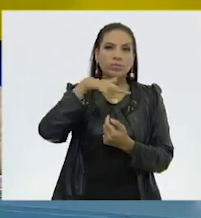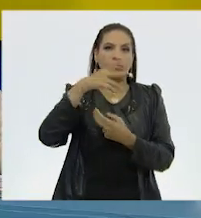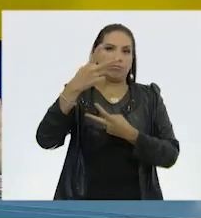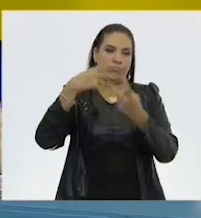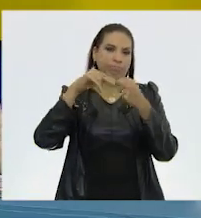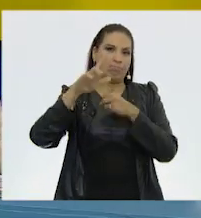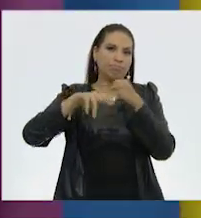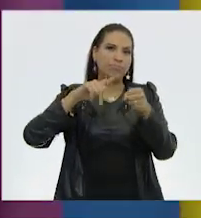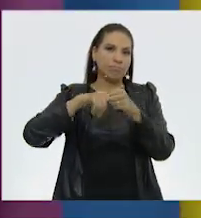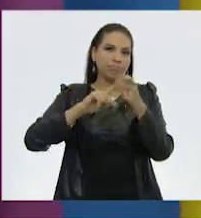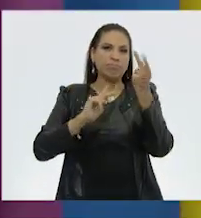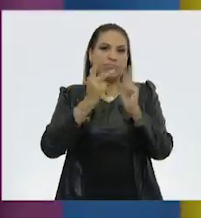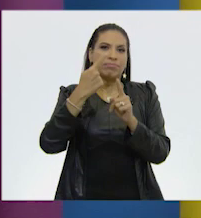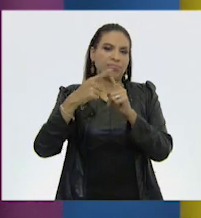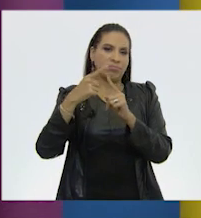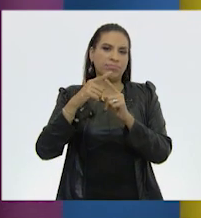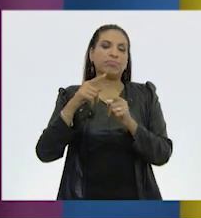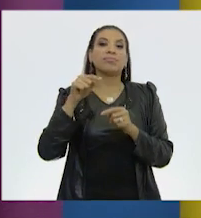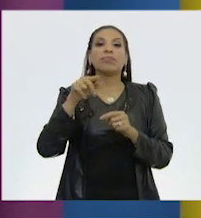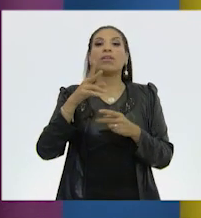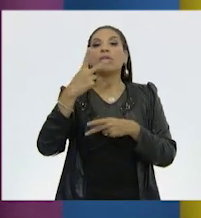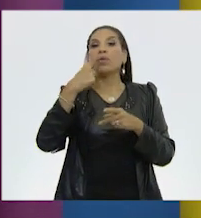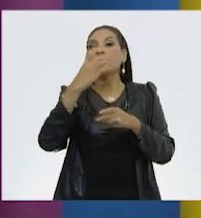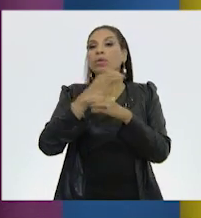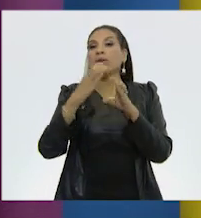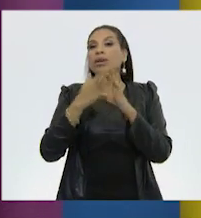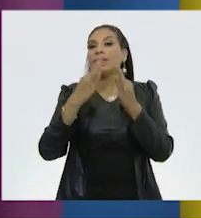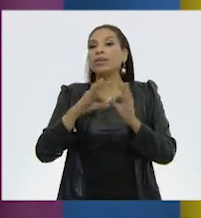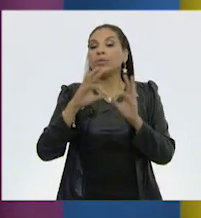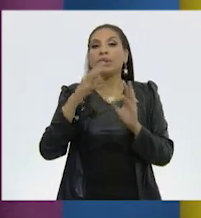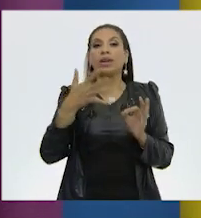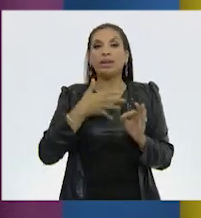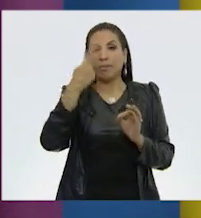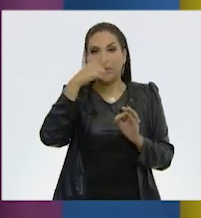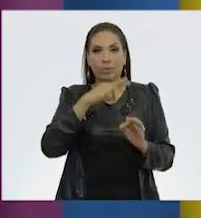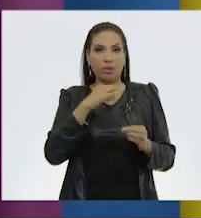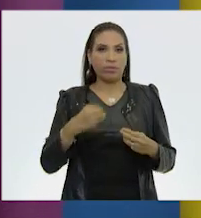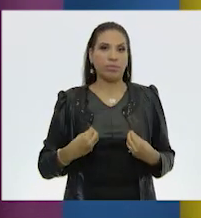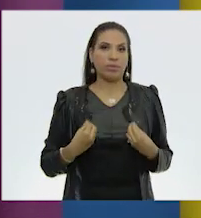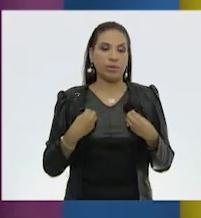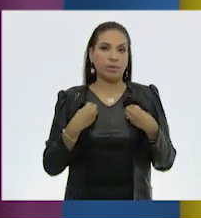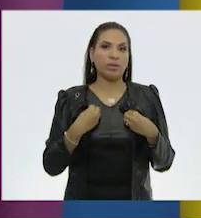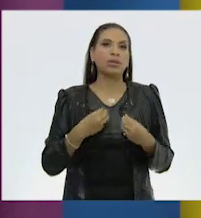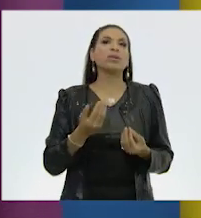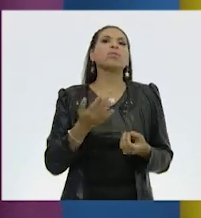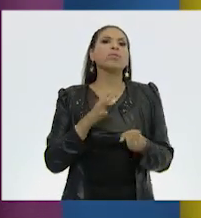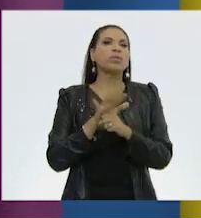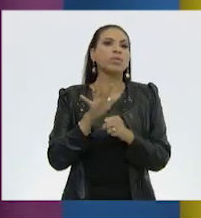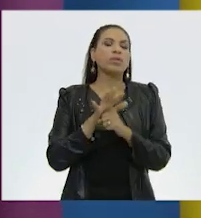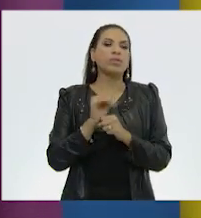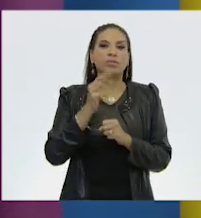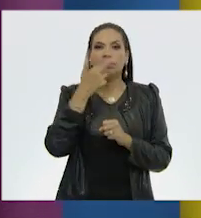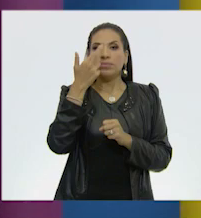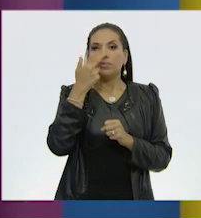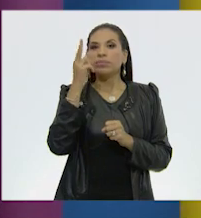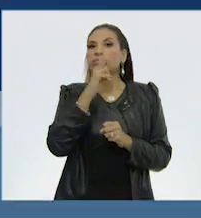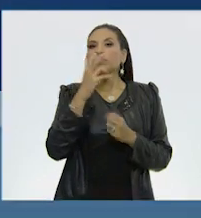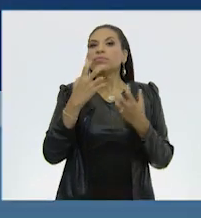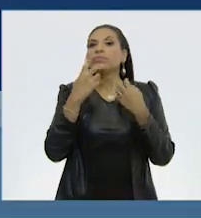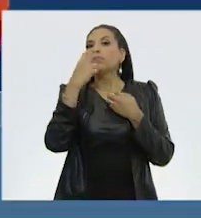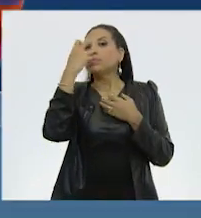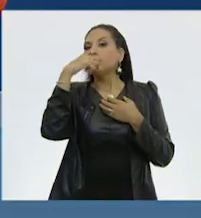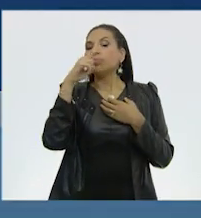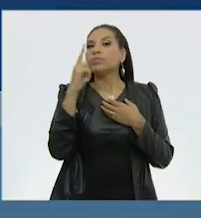naturaleza. También uno de los elementos más importantes que existen para vivir, el cual respiramos...